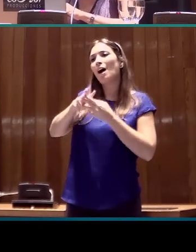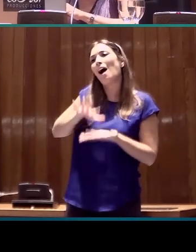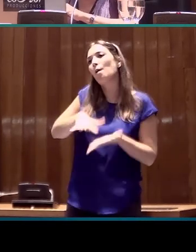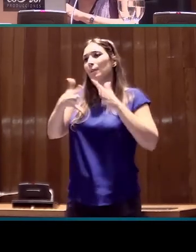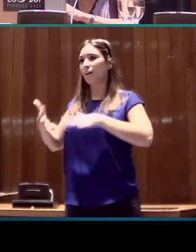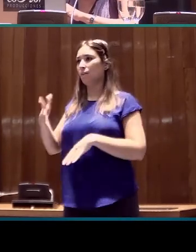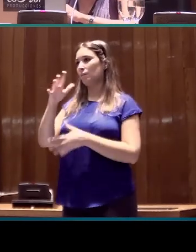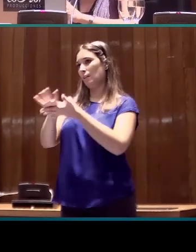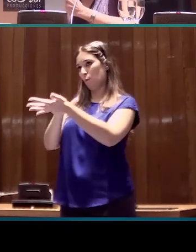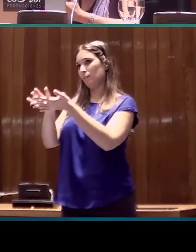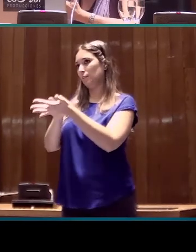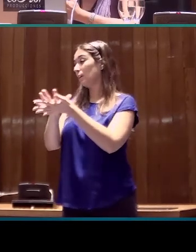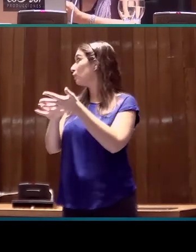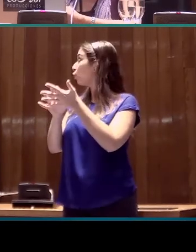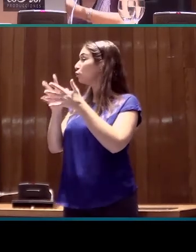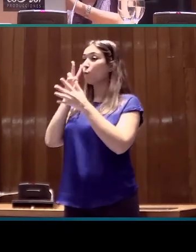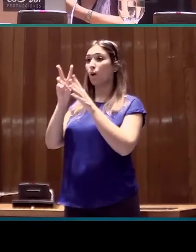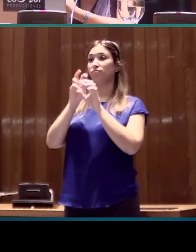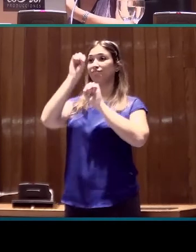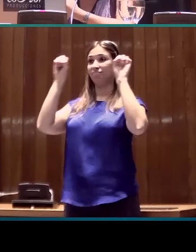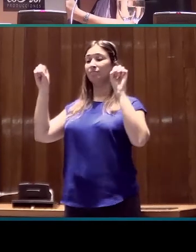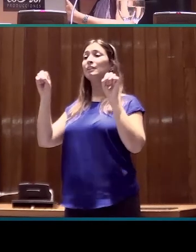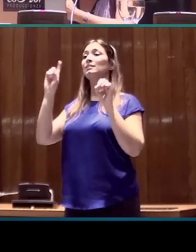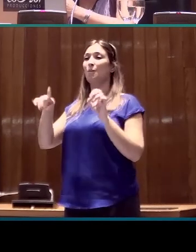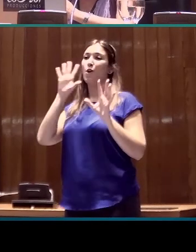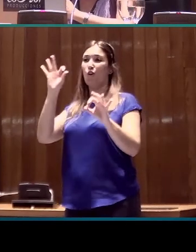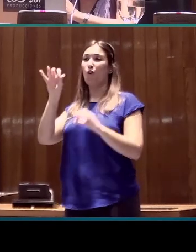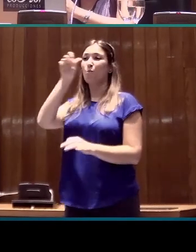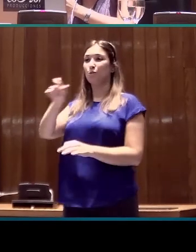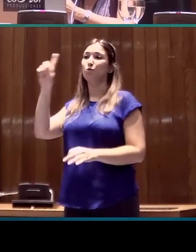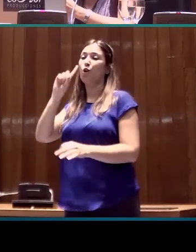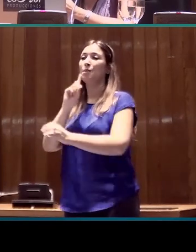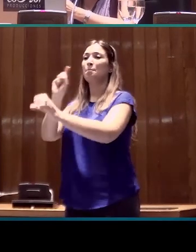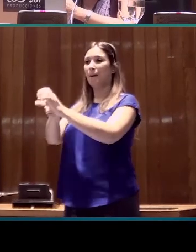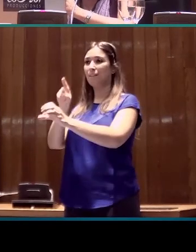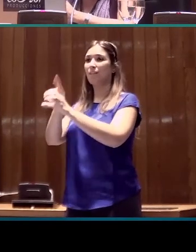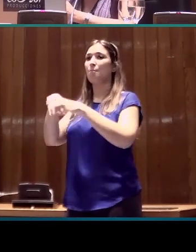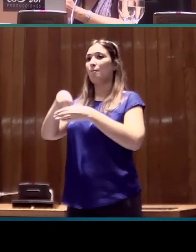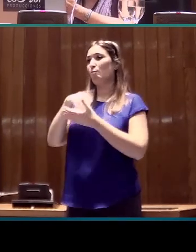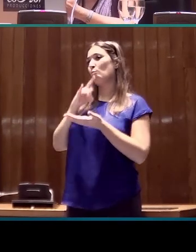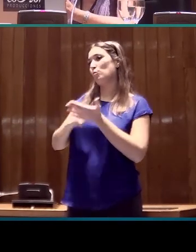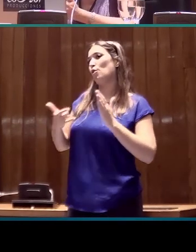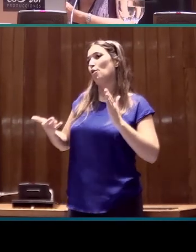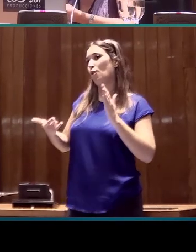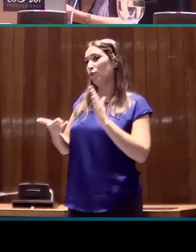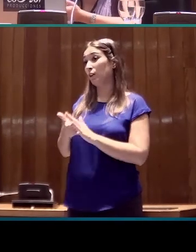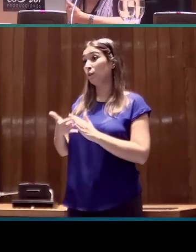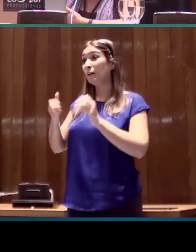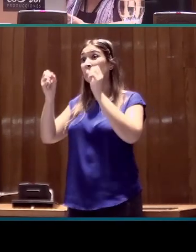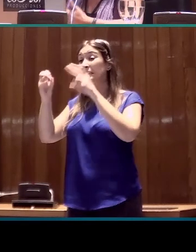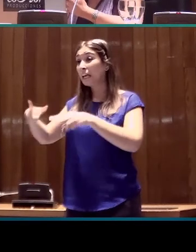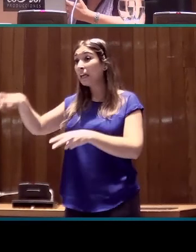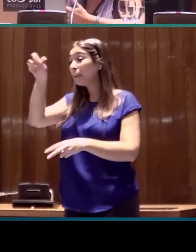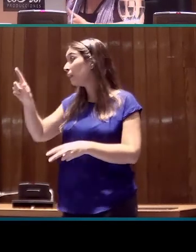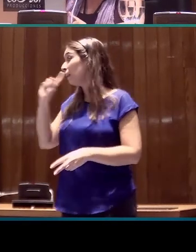lengua de signos y evidentemente los participantes sordos que formaron parte del proyecto sin los cuales evidentemente